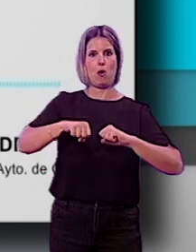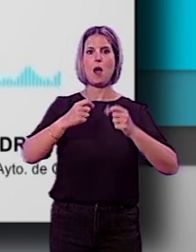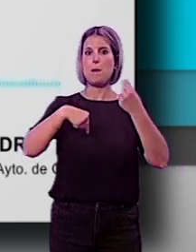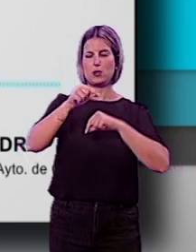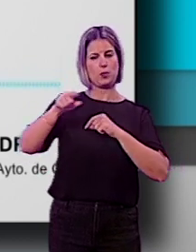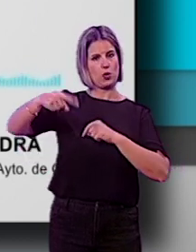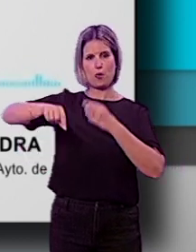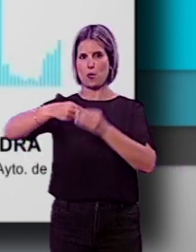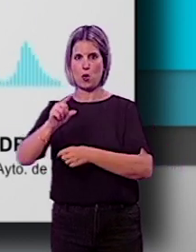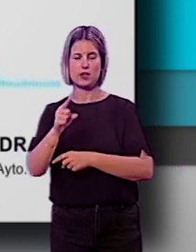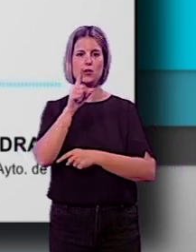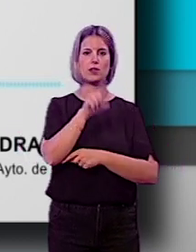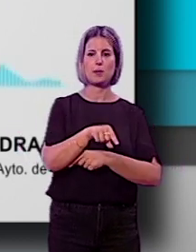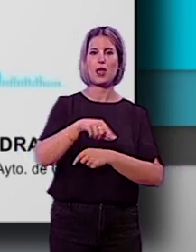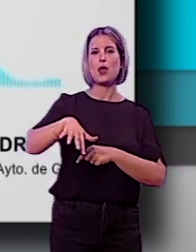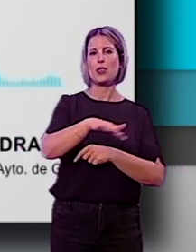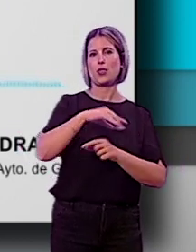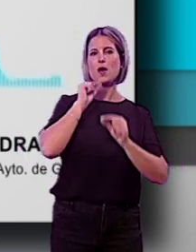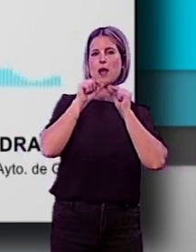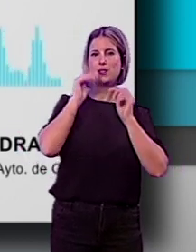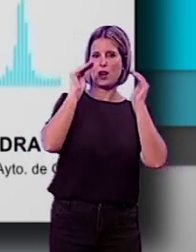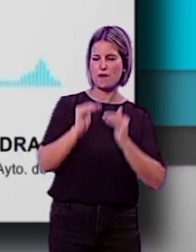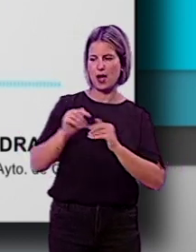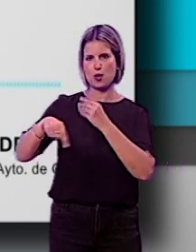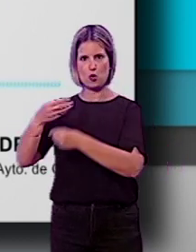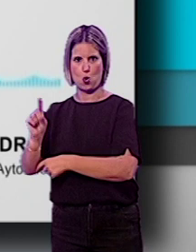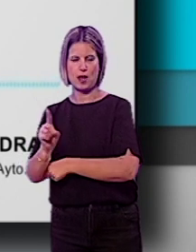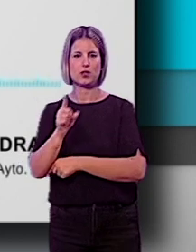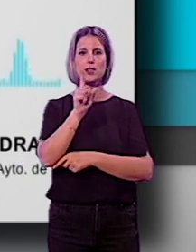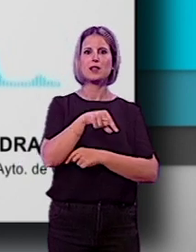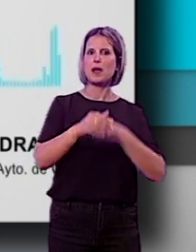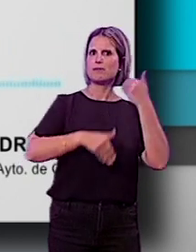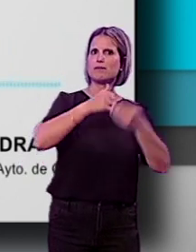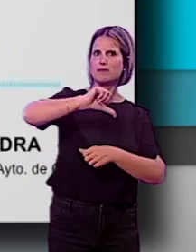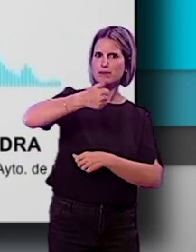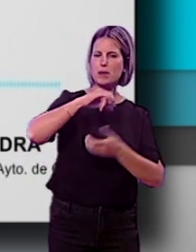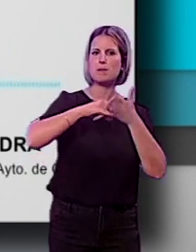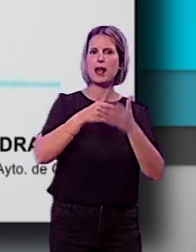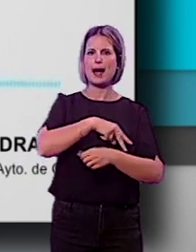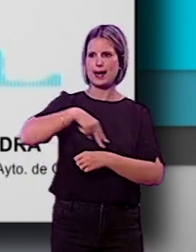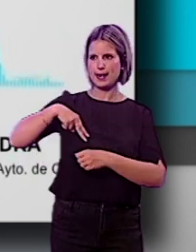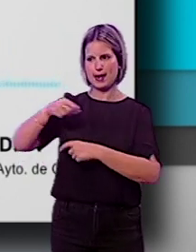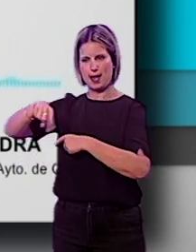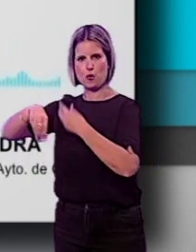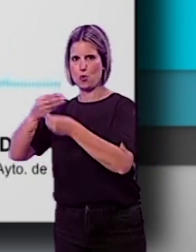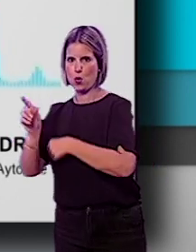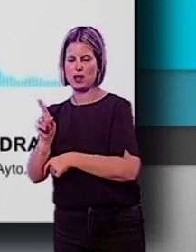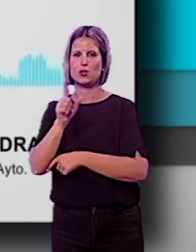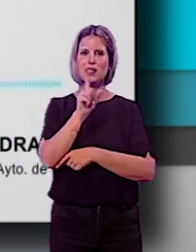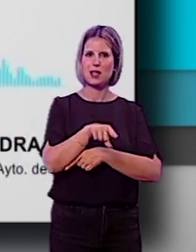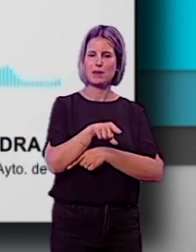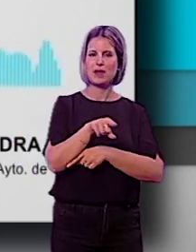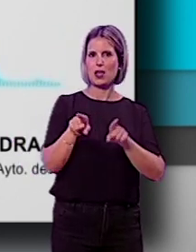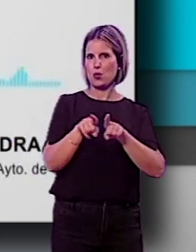que ellos no hicieron, haber sacado adelante la zona de bajas emisiones, que ellos no hicieron, haber sacado adelante el avance del plan general, que ellos no hicieron, haber